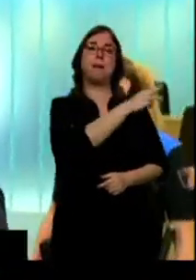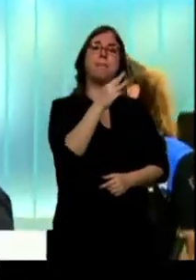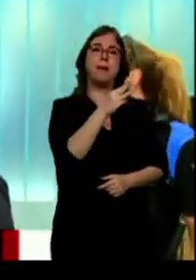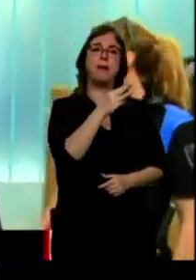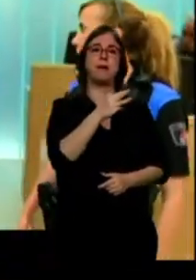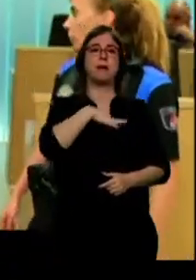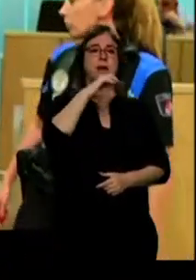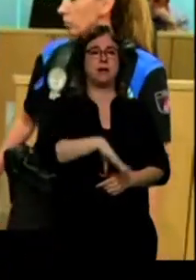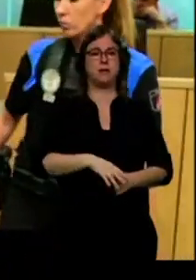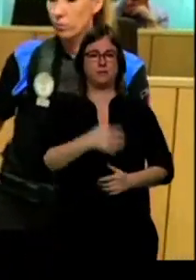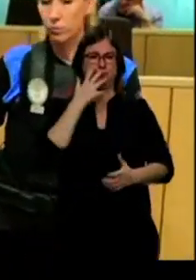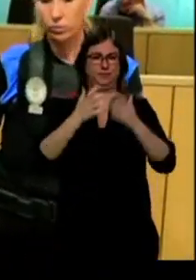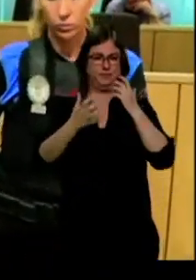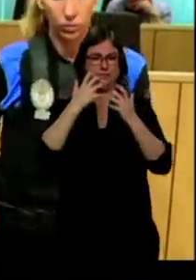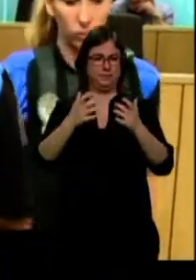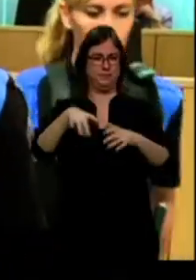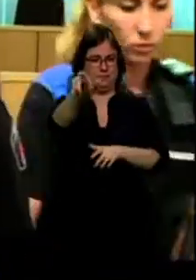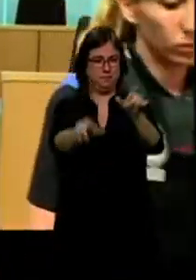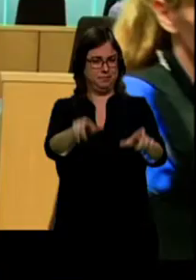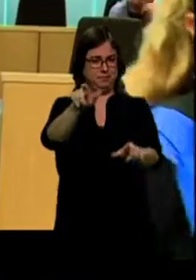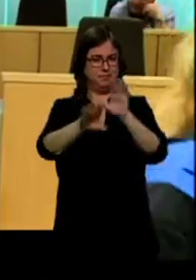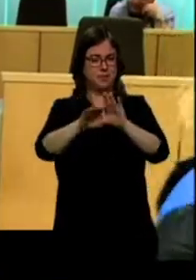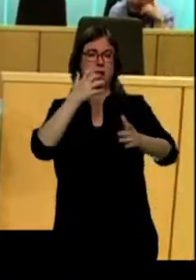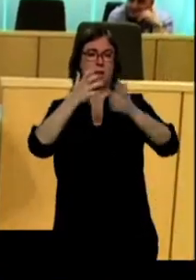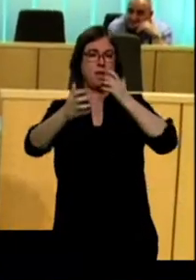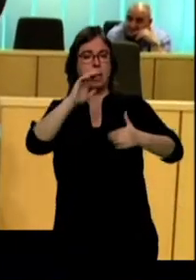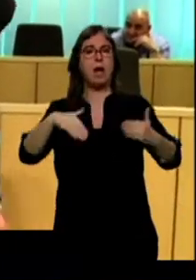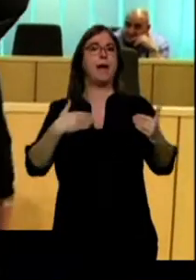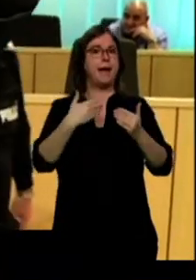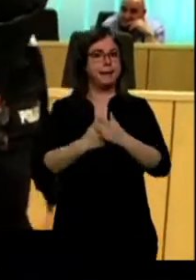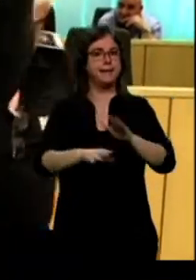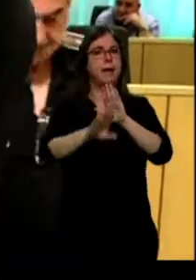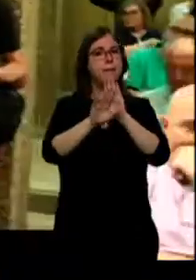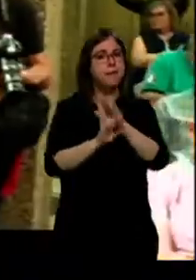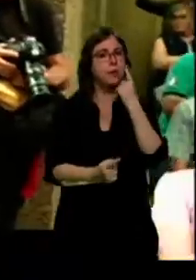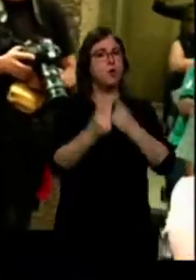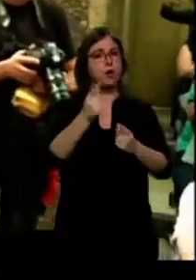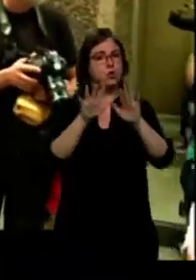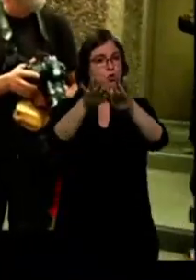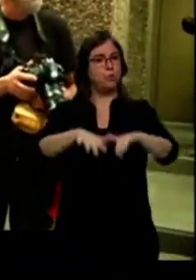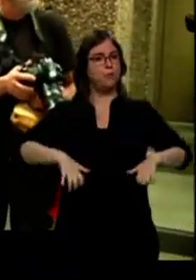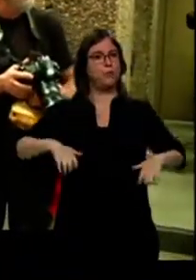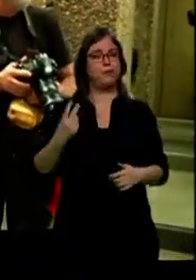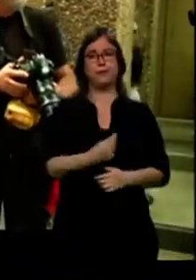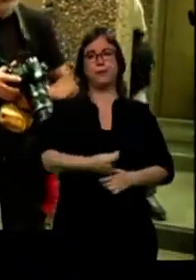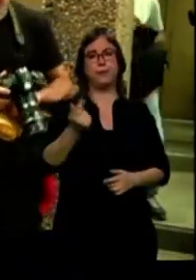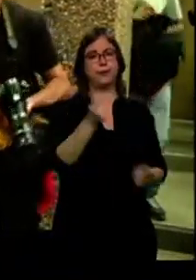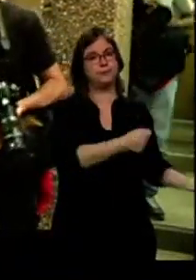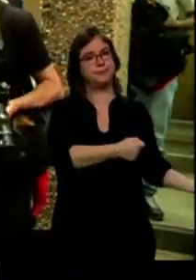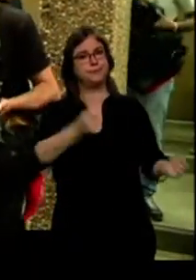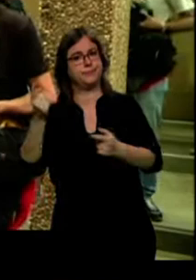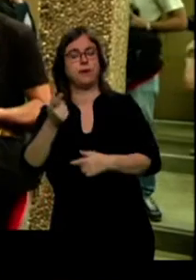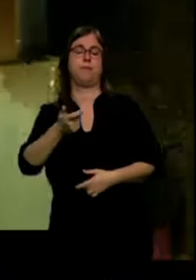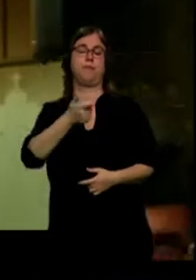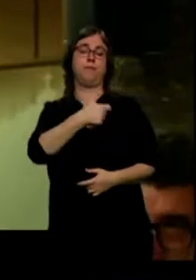Y estos eran los abucheos, insultos e incluso algunos vecinos que asistieron como público tuvieron que ser desalojados. Ha sido una sesión